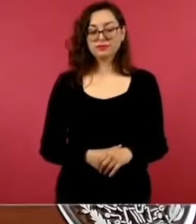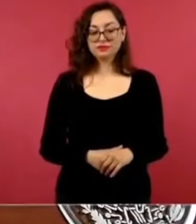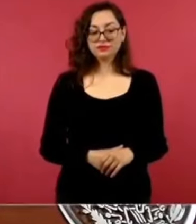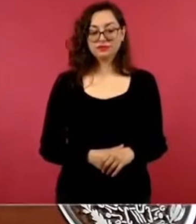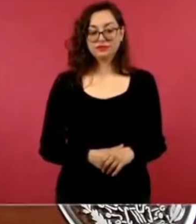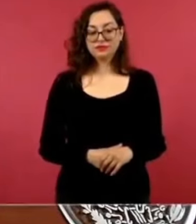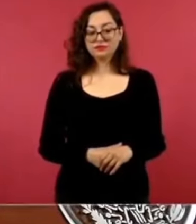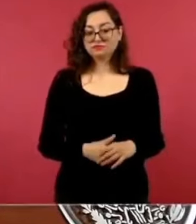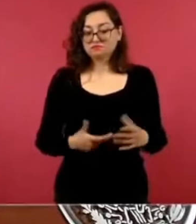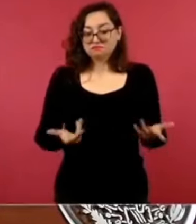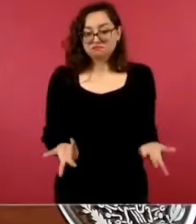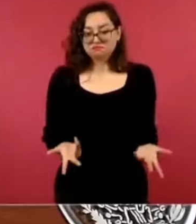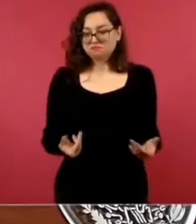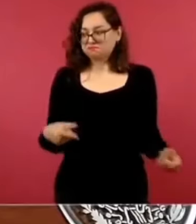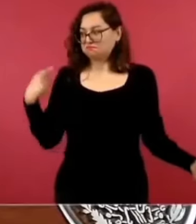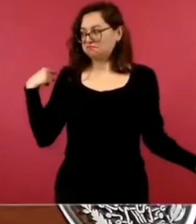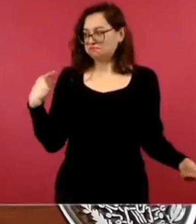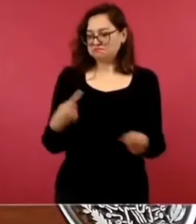Es histórico,